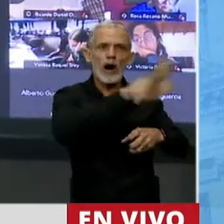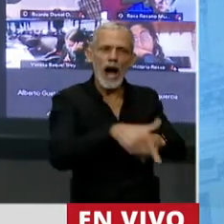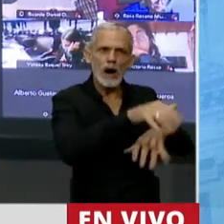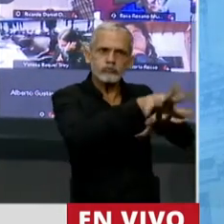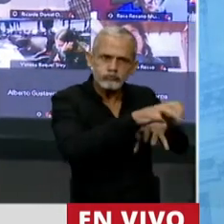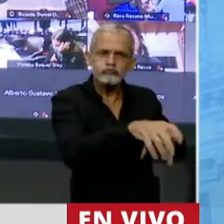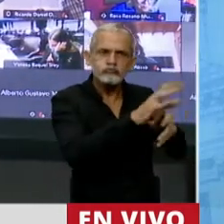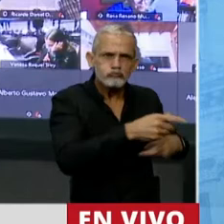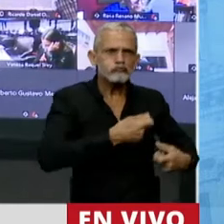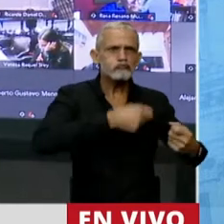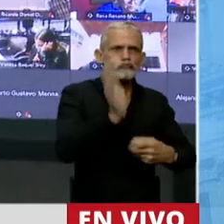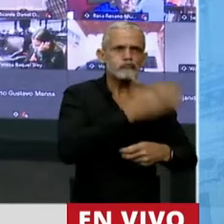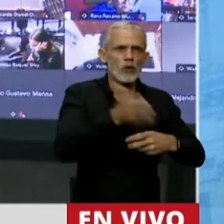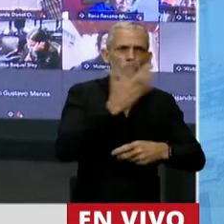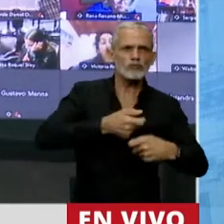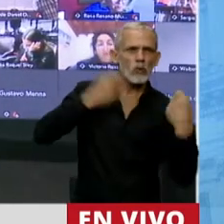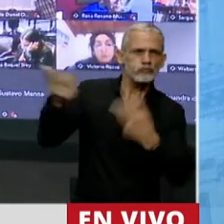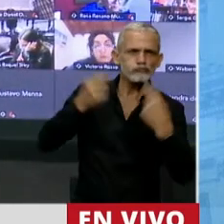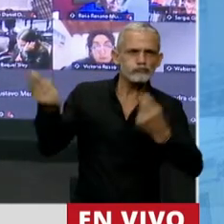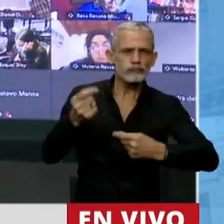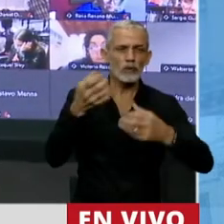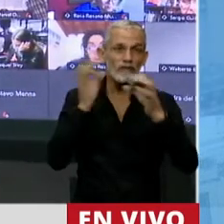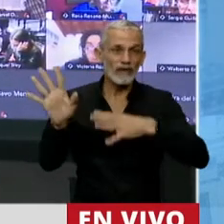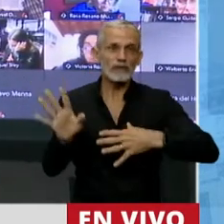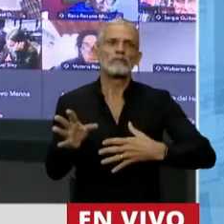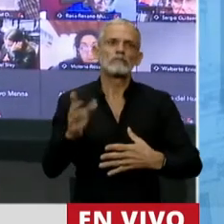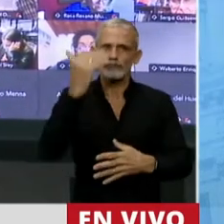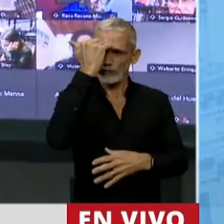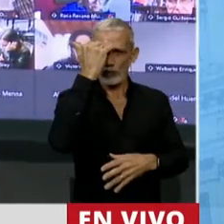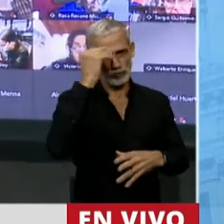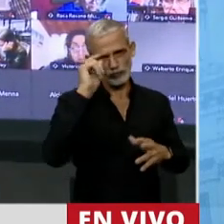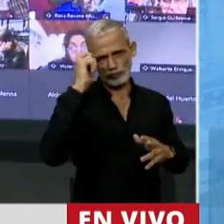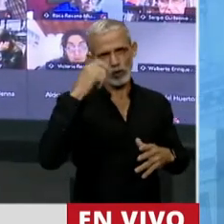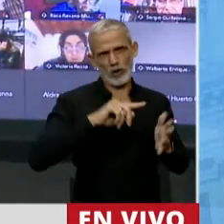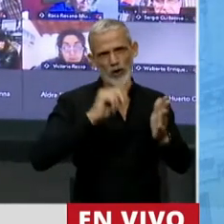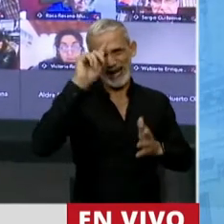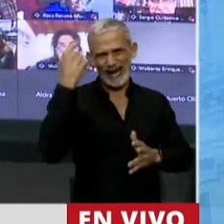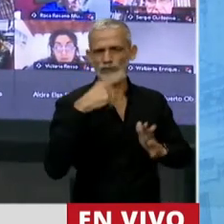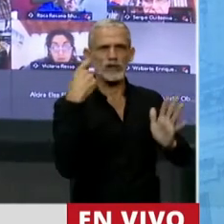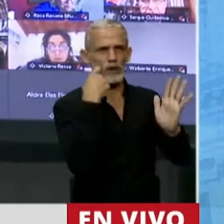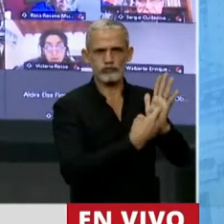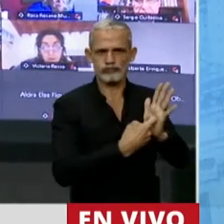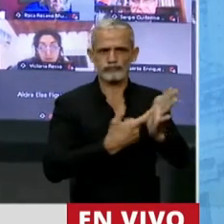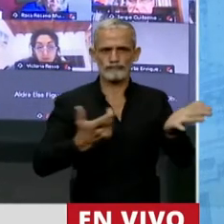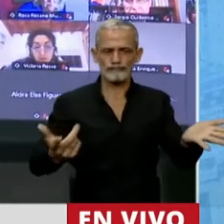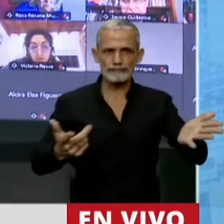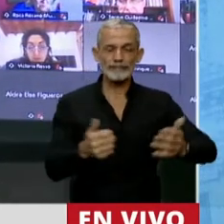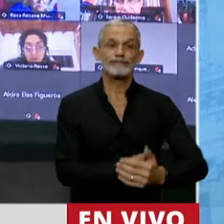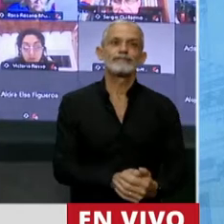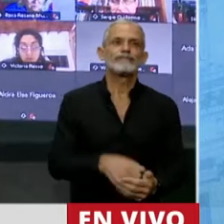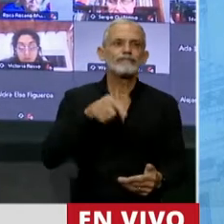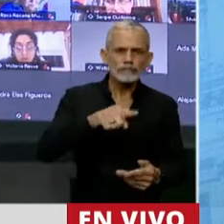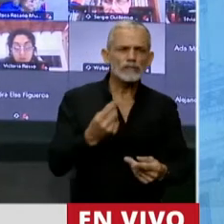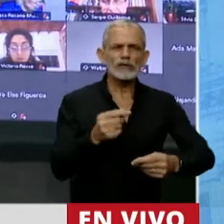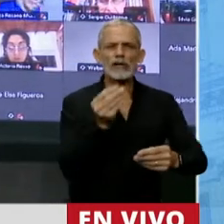es de una absoluta desmesura que la pone en el plano de la inconstitucionalidad. Y en realidad, con todo eso, lo que se quiere solapar,